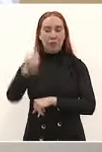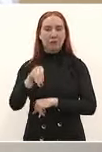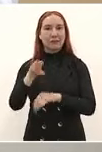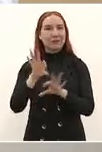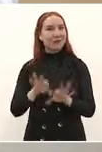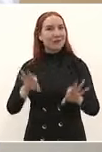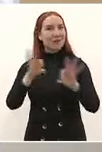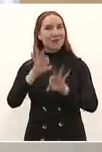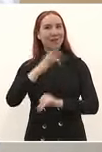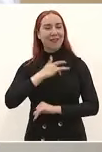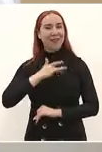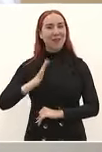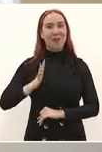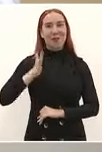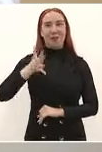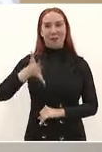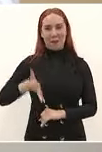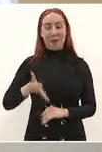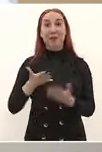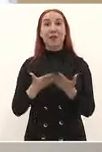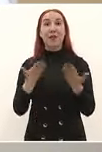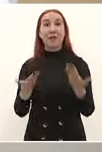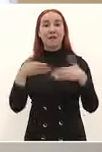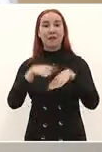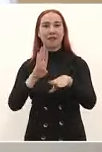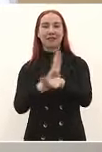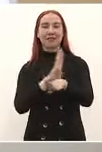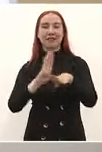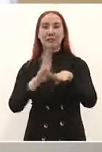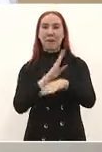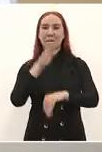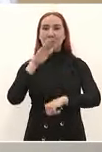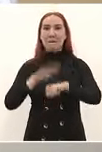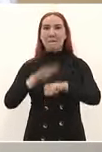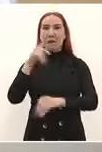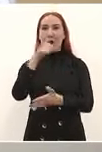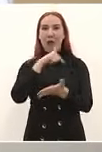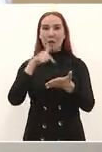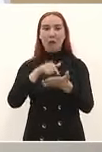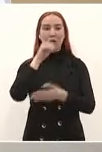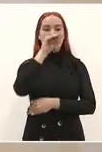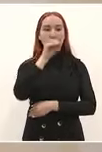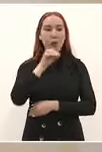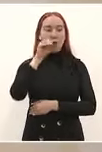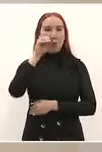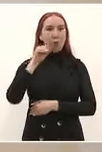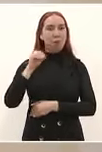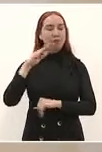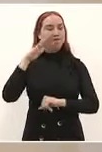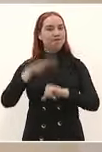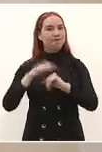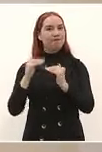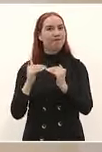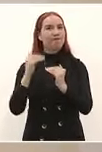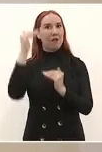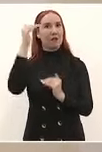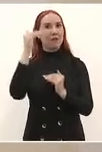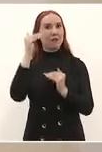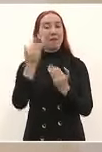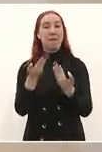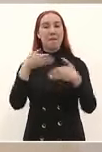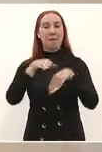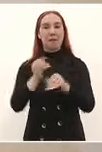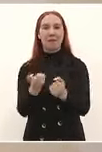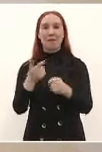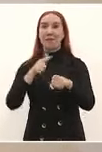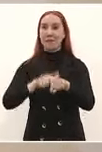informamos que hoy somos el banco con mayor número de sucursales en todo el país somos el banco social más grande